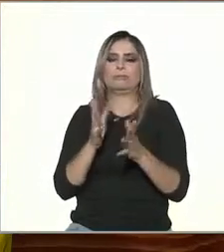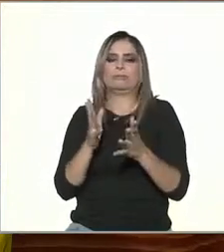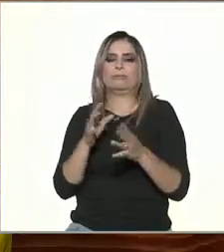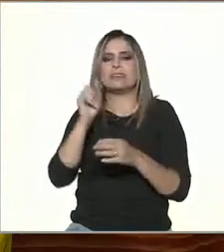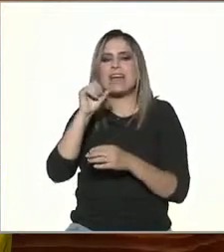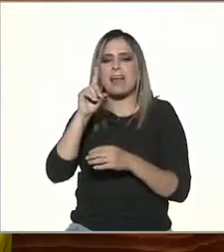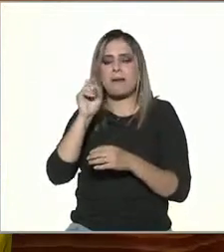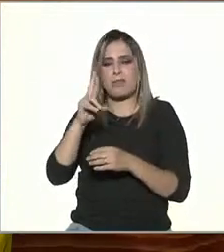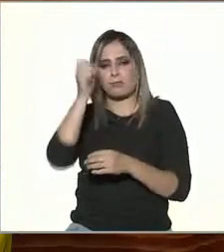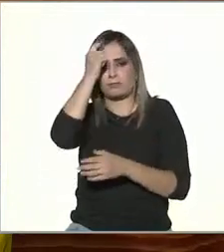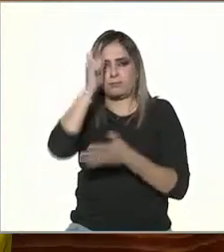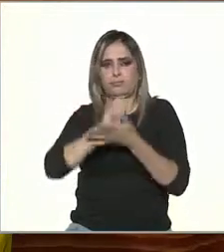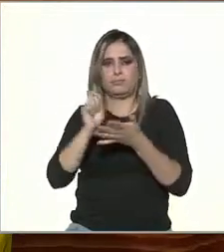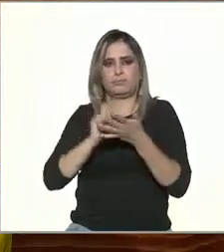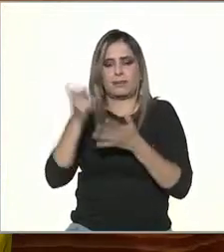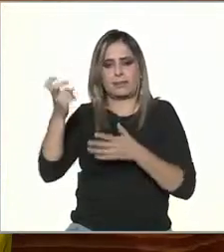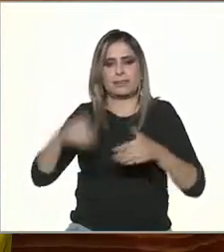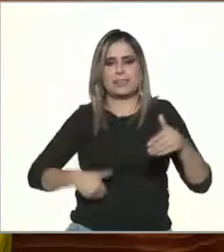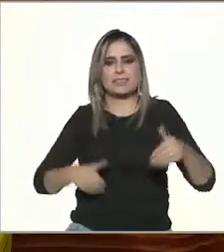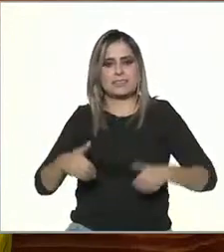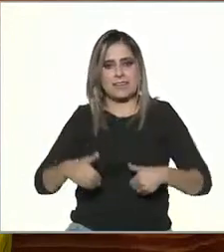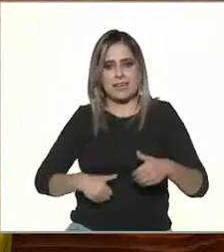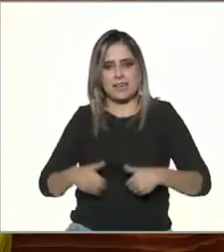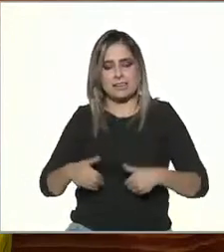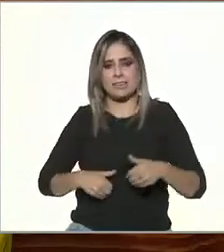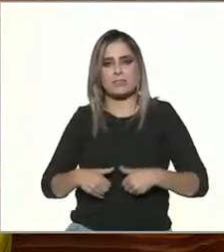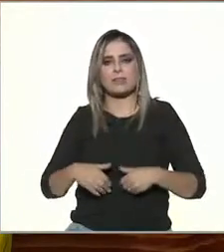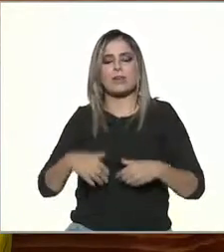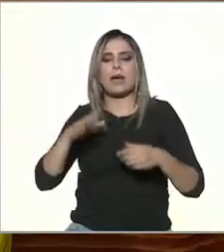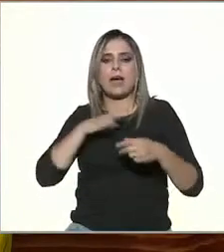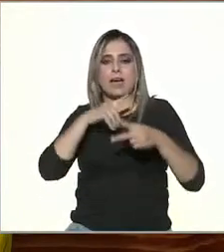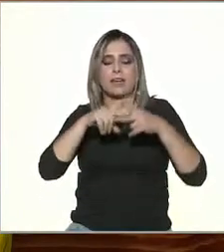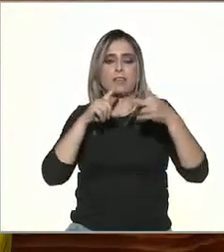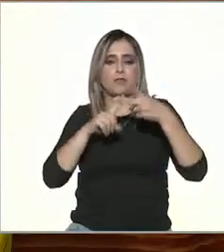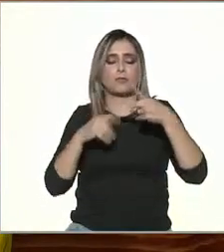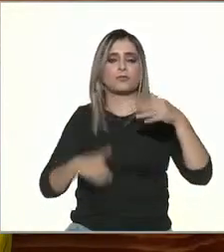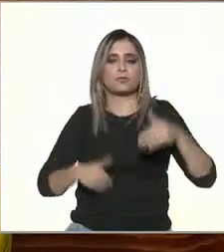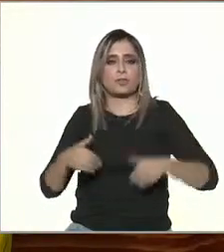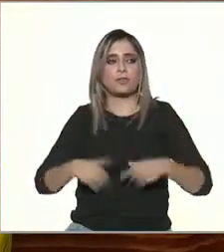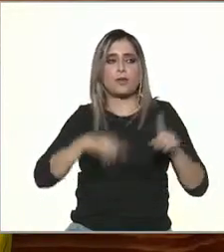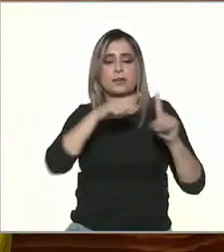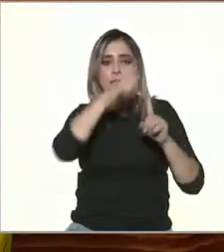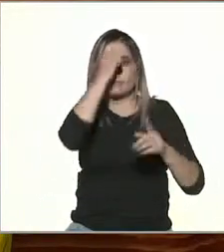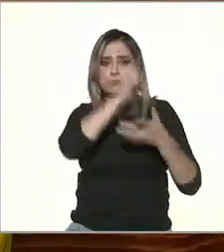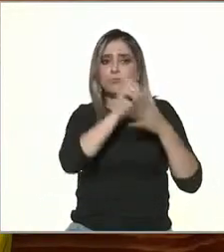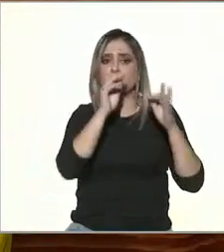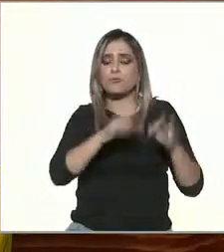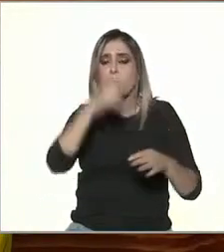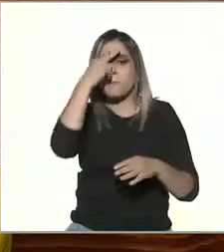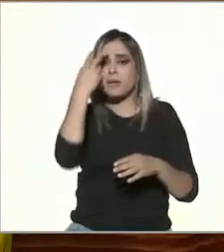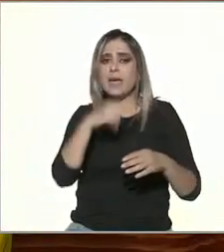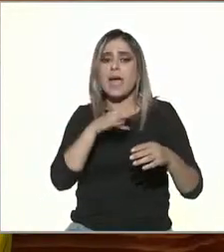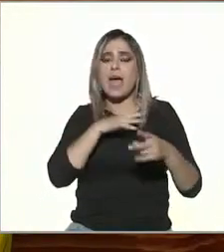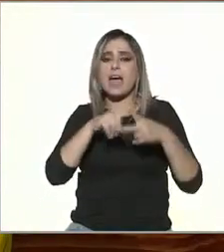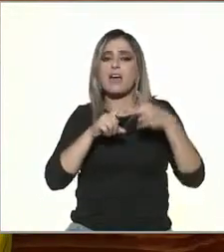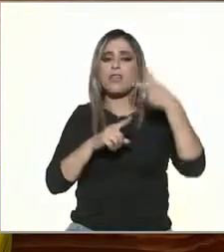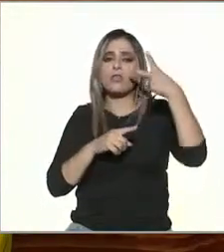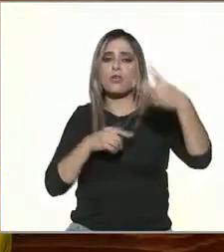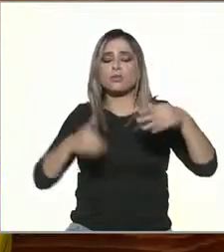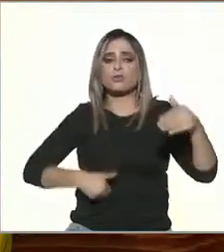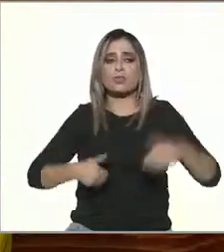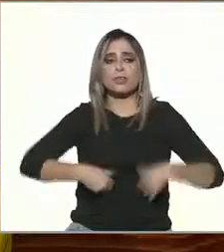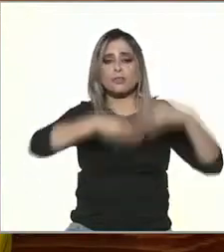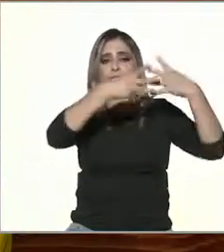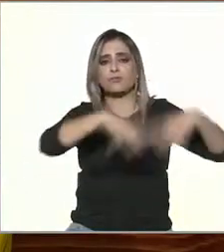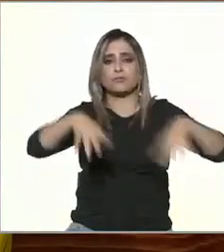Salvador Garcini que además dicho sea de paso tiene dos obras en cartelera una gran noticia que un dramaturgo mexicano tenga dos obras en cartelera pero eso solo